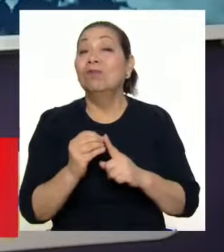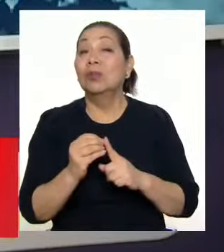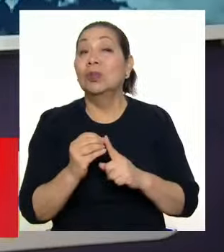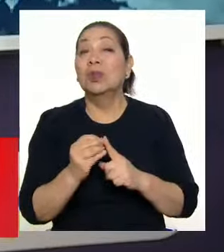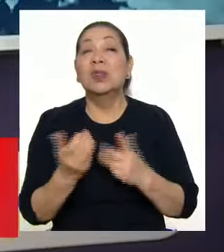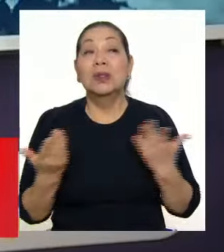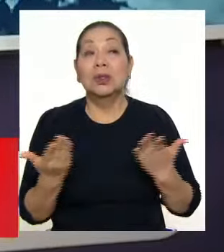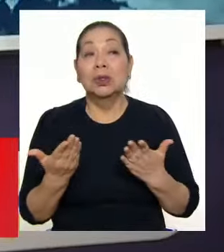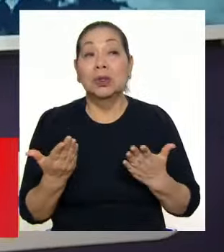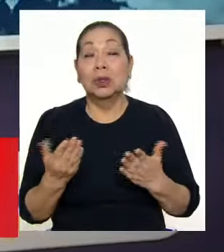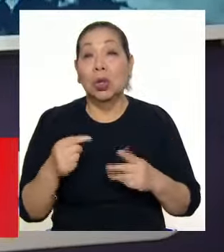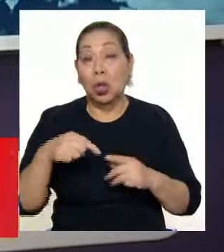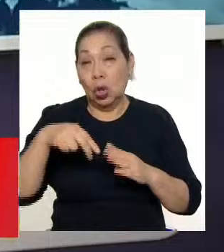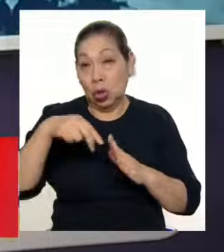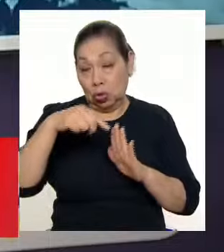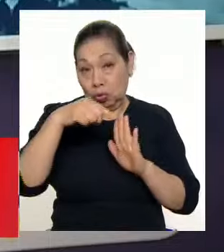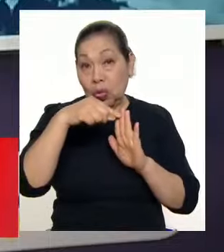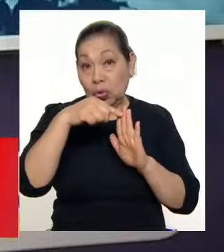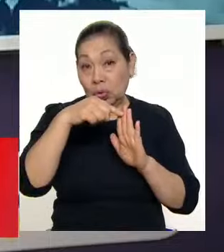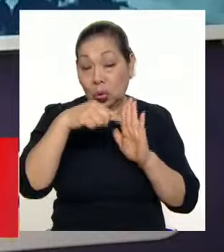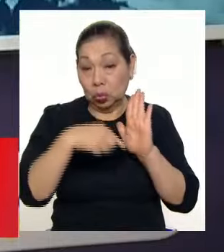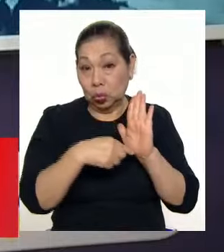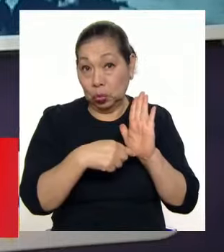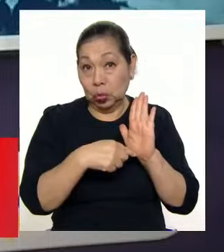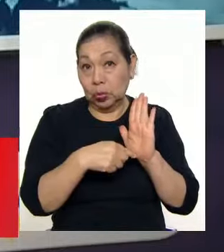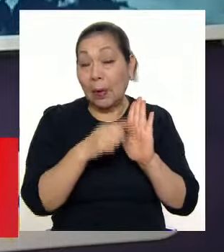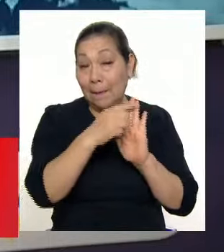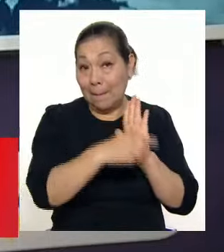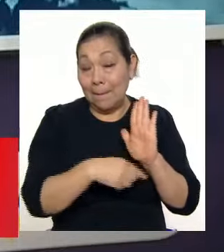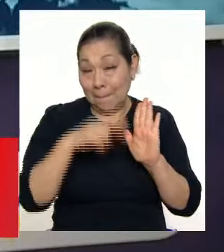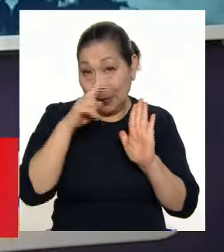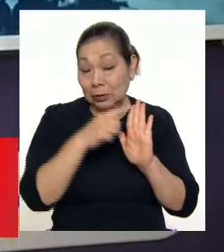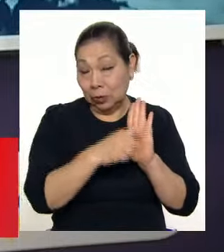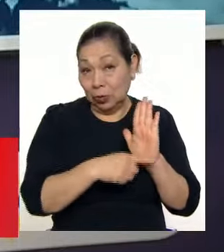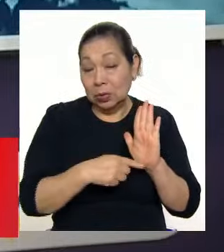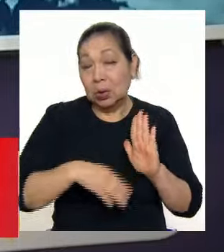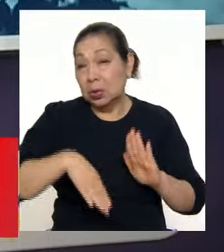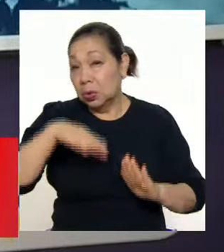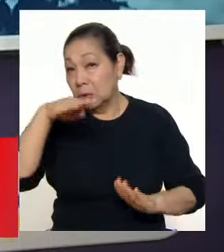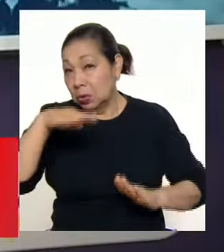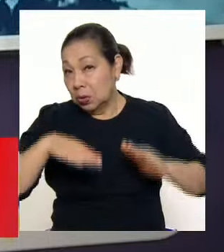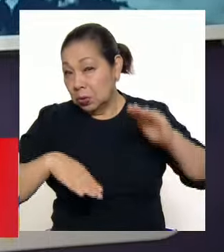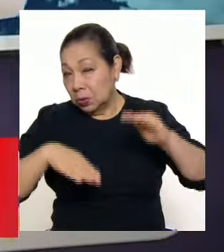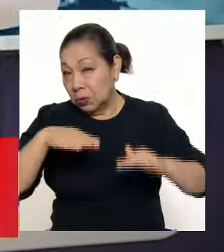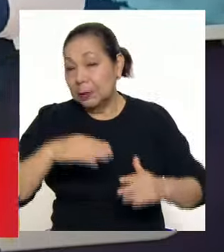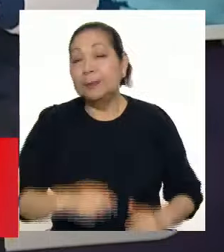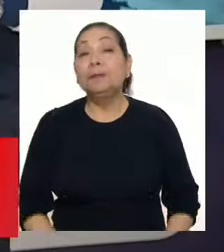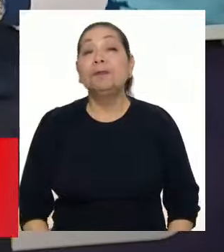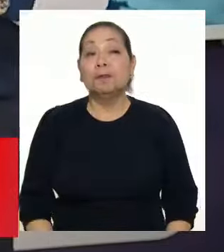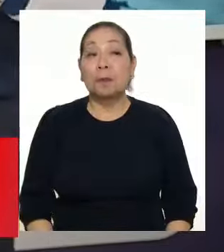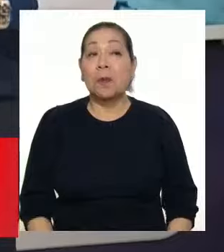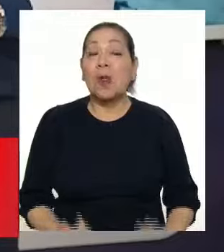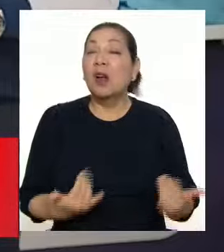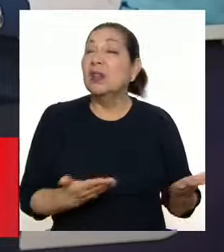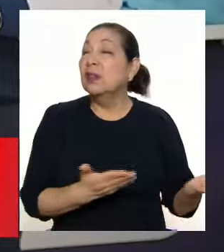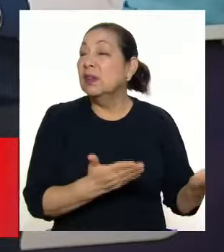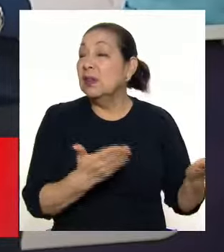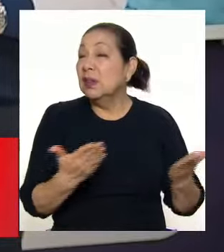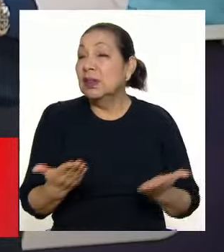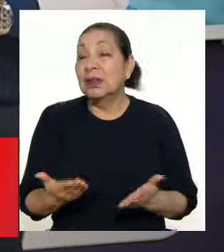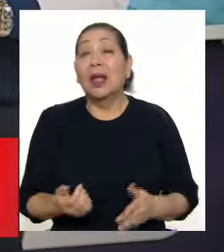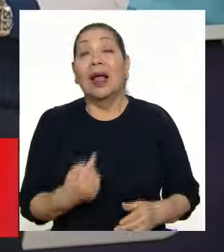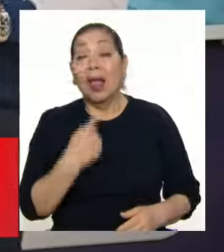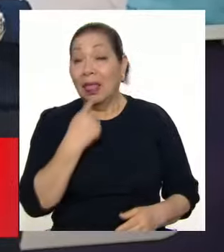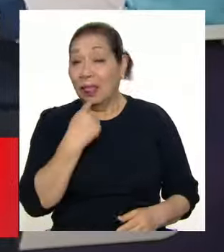hacia los sectores norte y sur y en localidades que se encuentren pues con las altitudes más bajas. Con respecto a ello, el